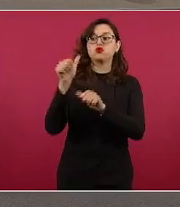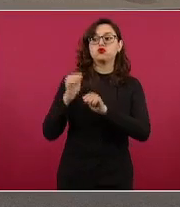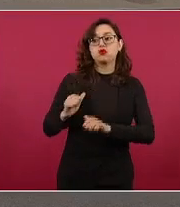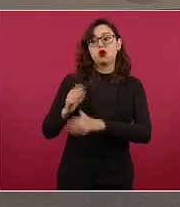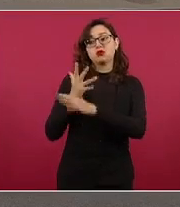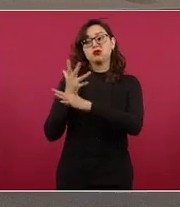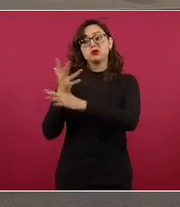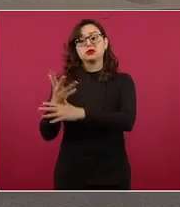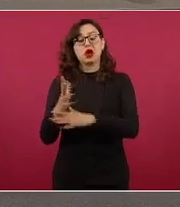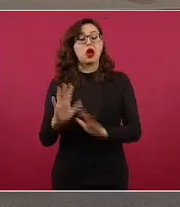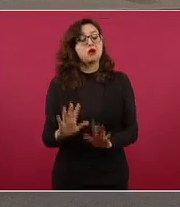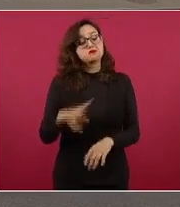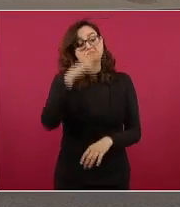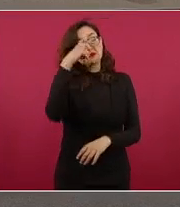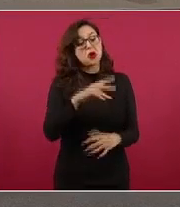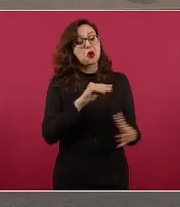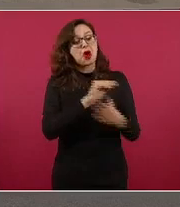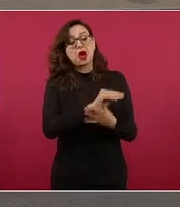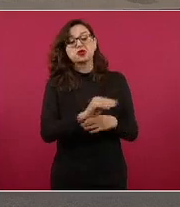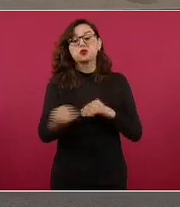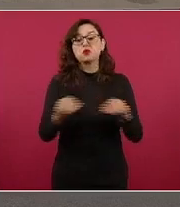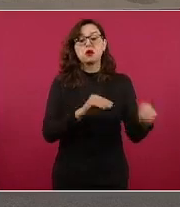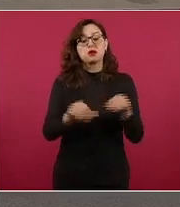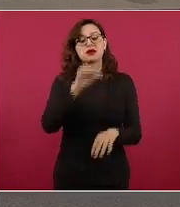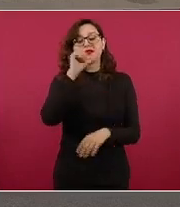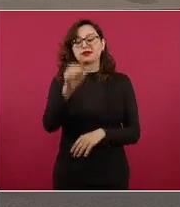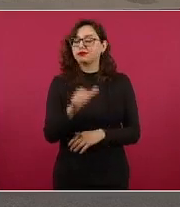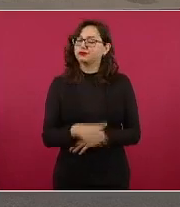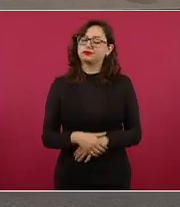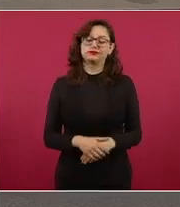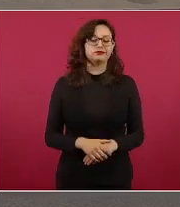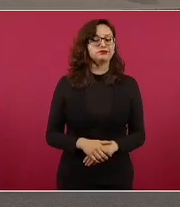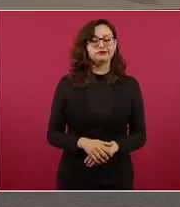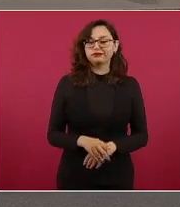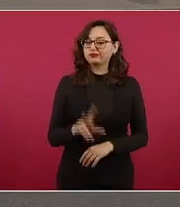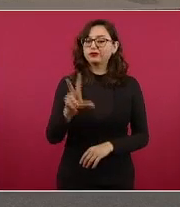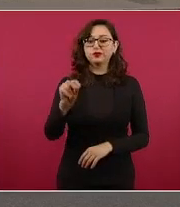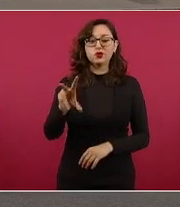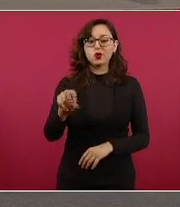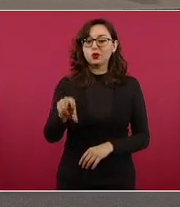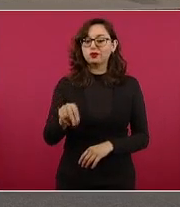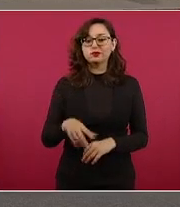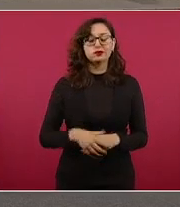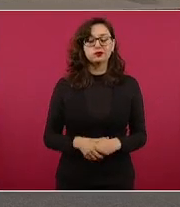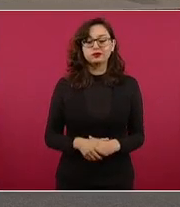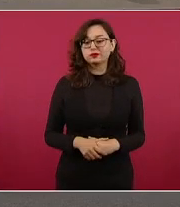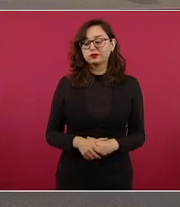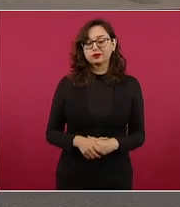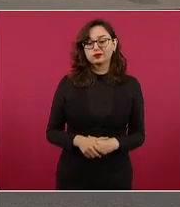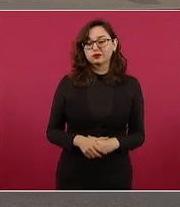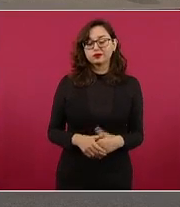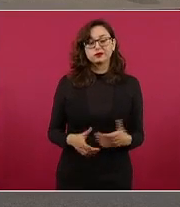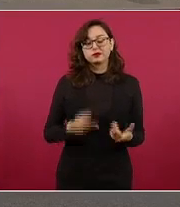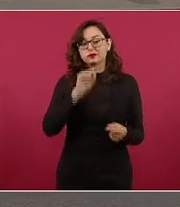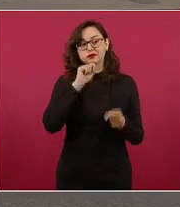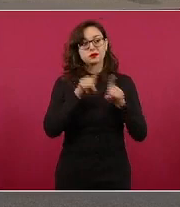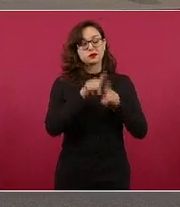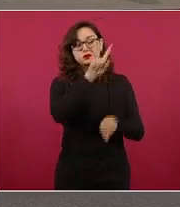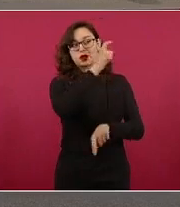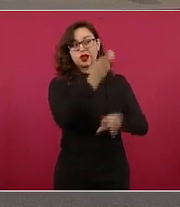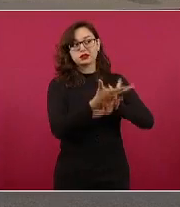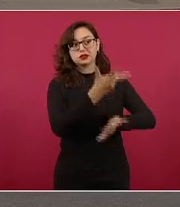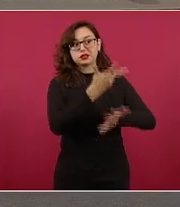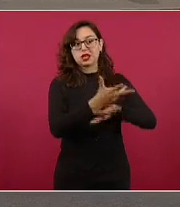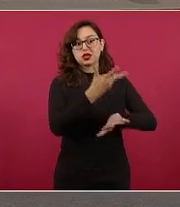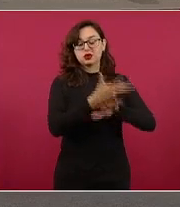no ni como lo opinó el jefe de Estado del gobierno estadounidense